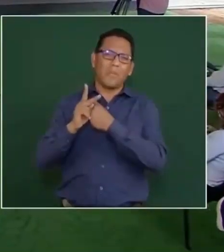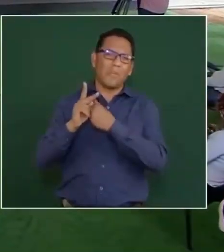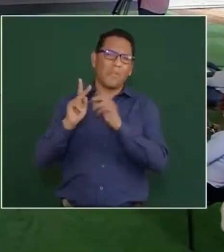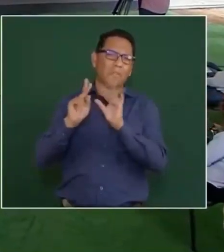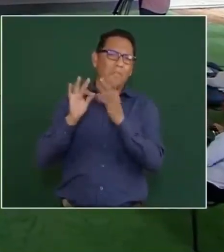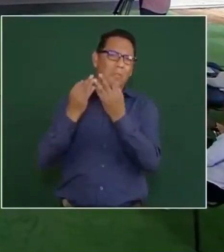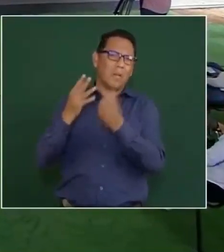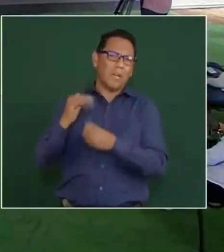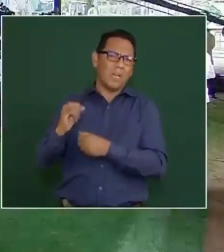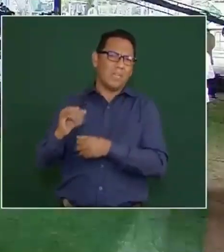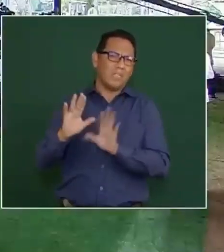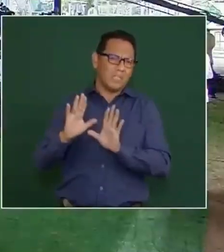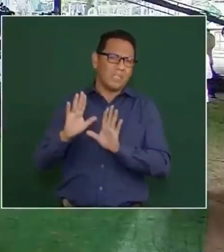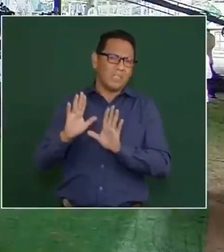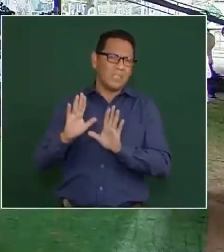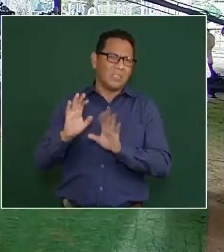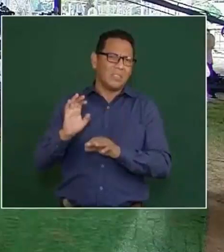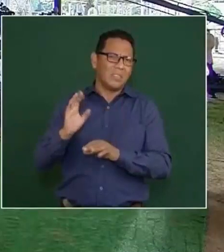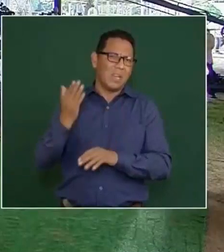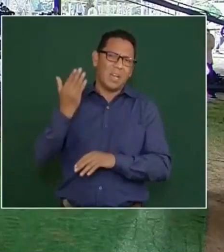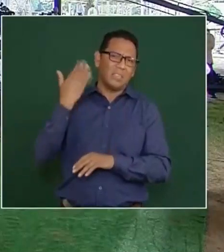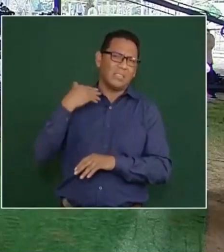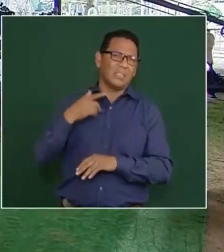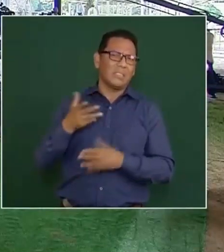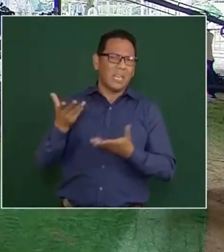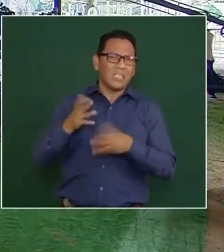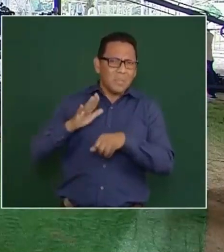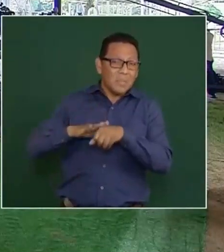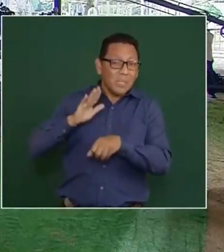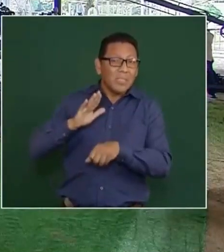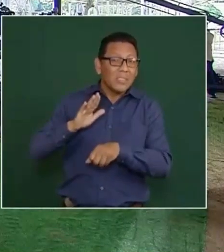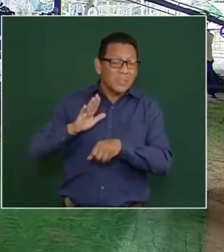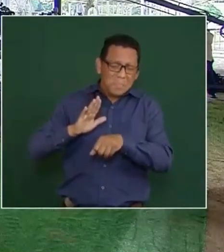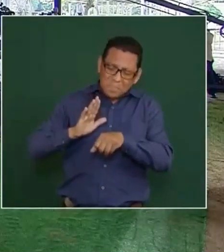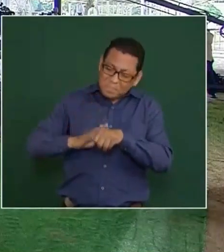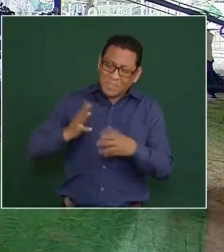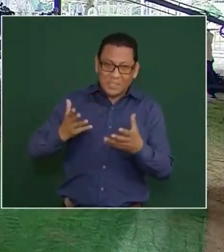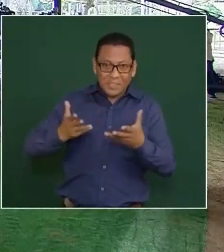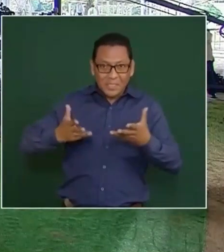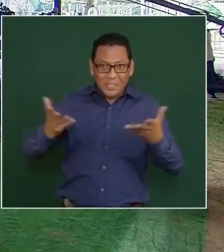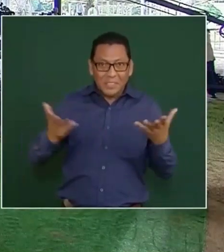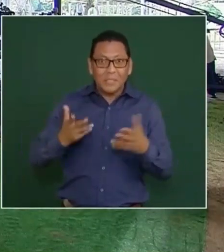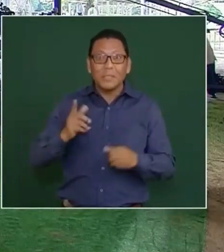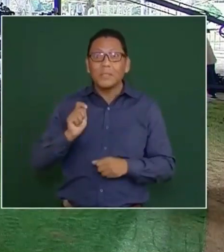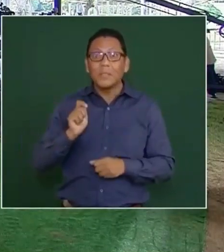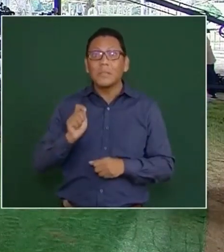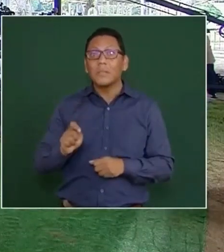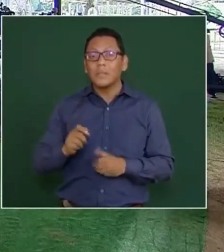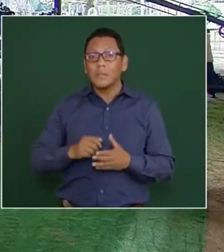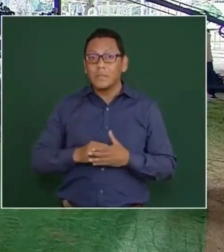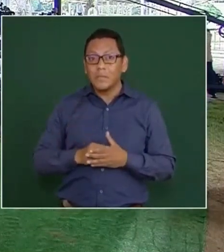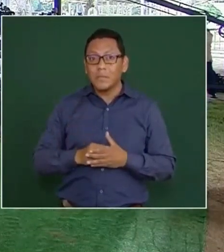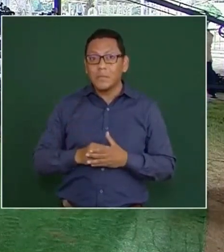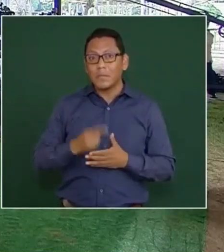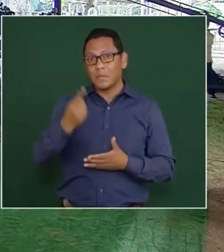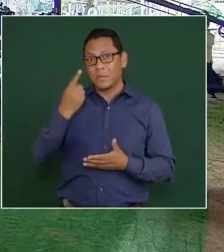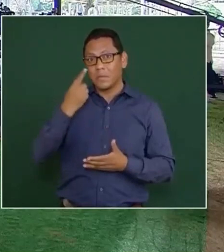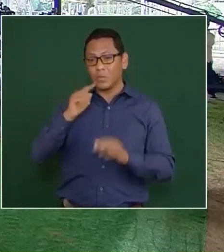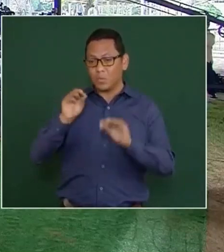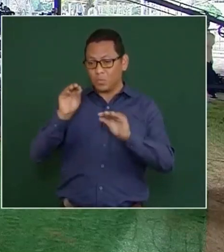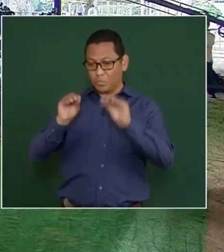¿saben qué hacían? También vendían textos